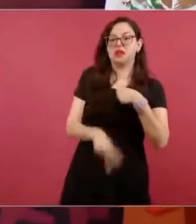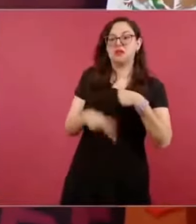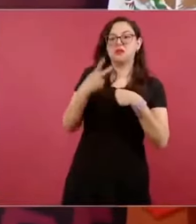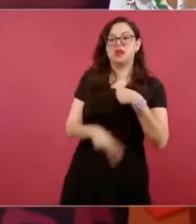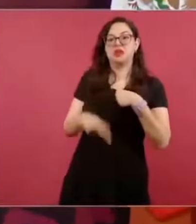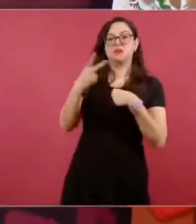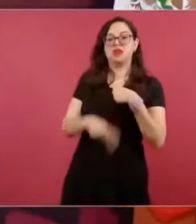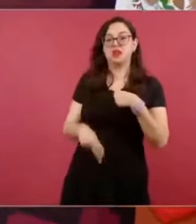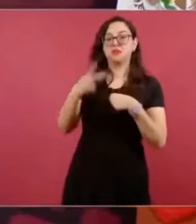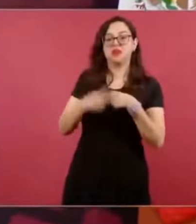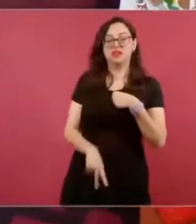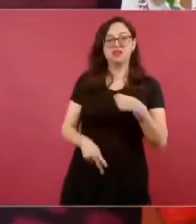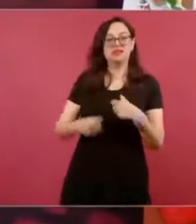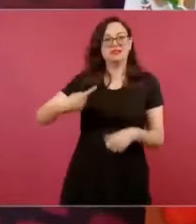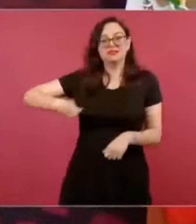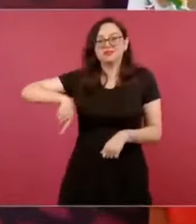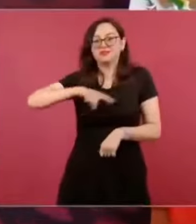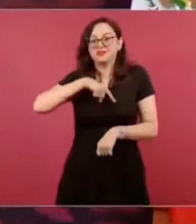Al mismo tiempo.